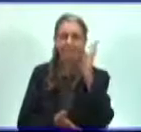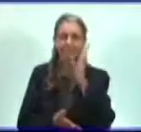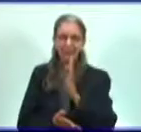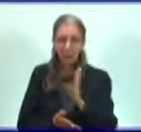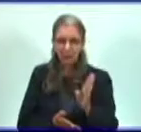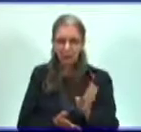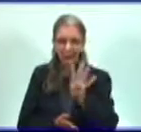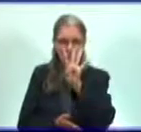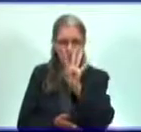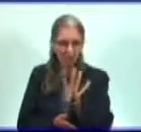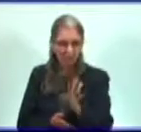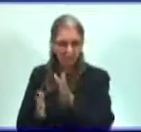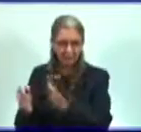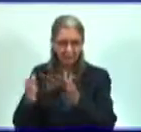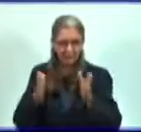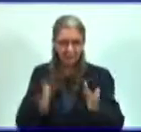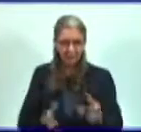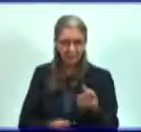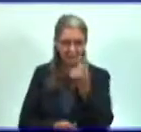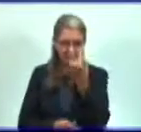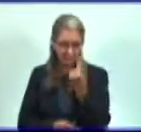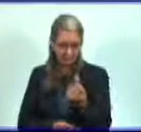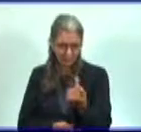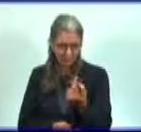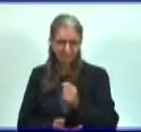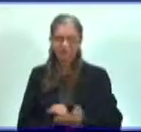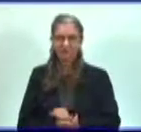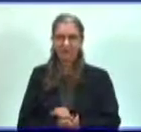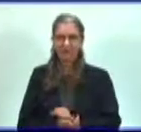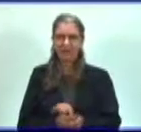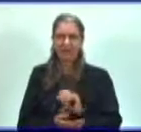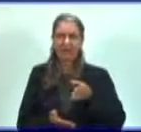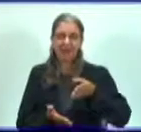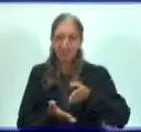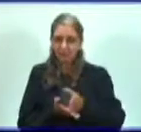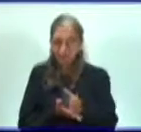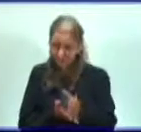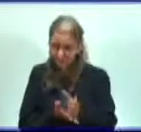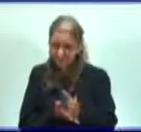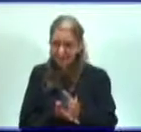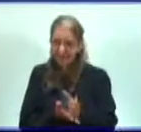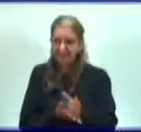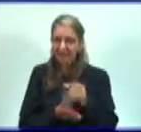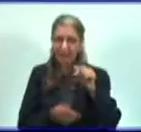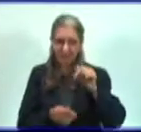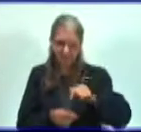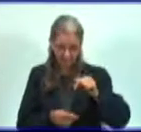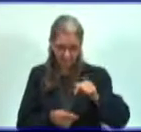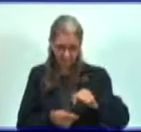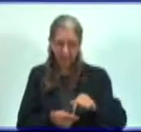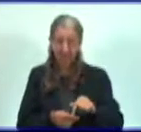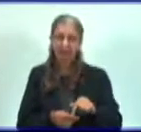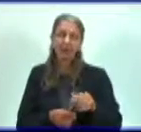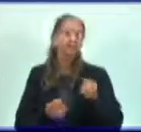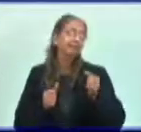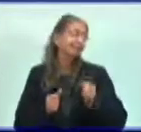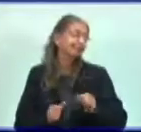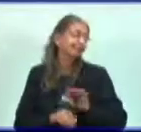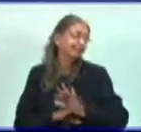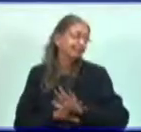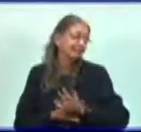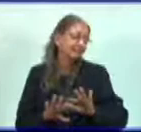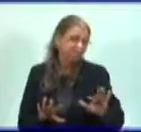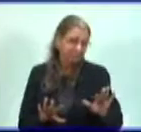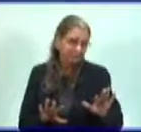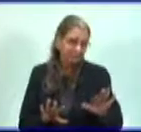Esta asignatura le vamos a dar continuidad en estas condiciones que hoy la vida nos impone, pero